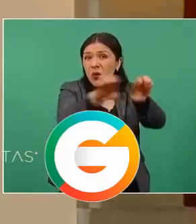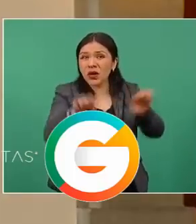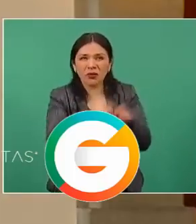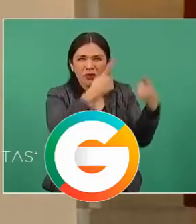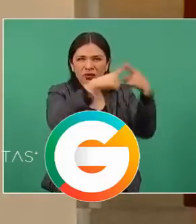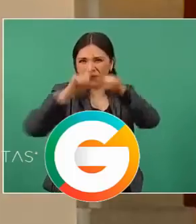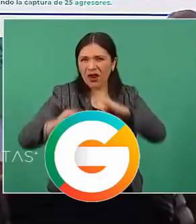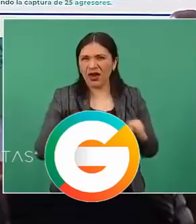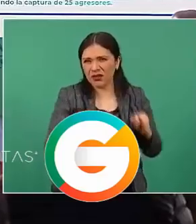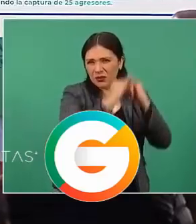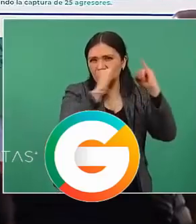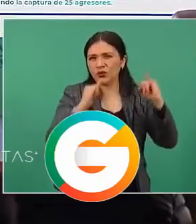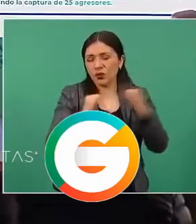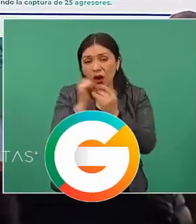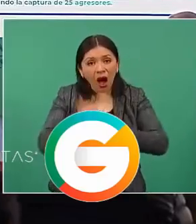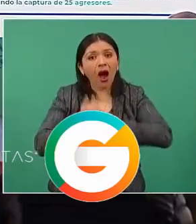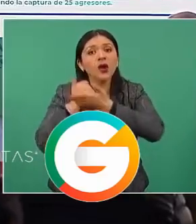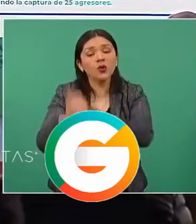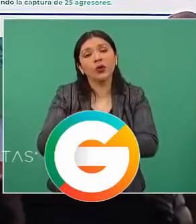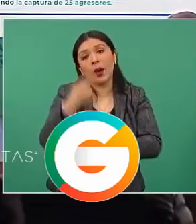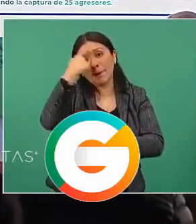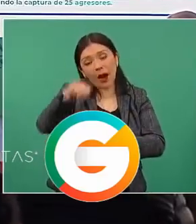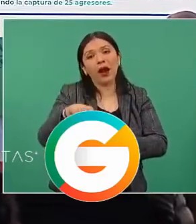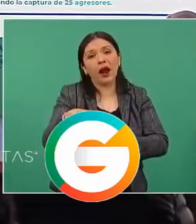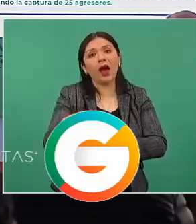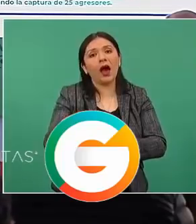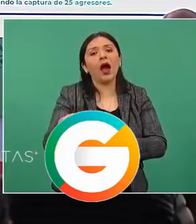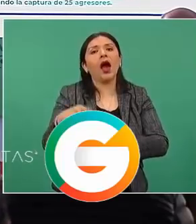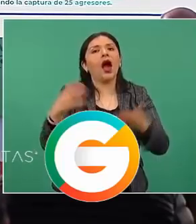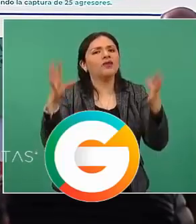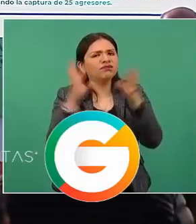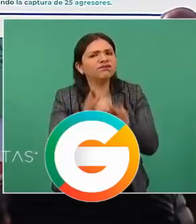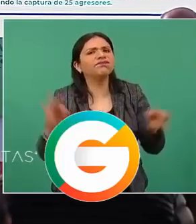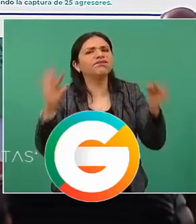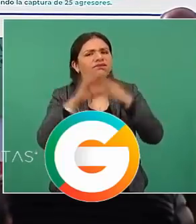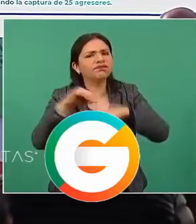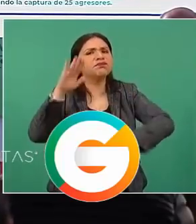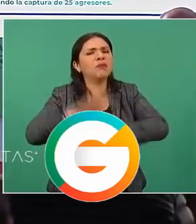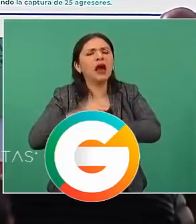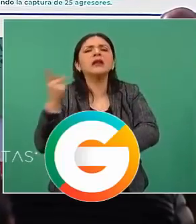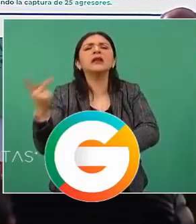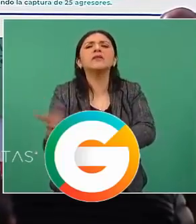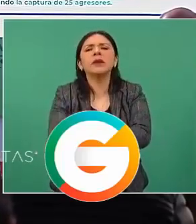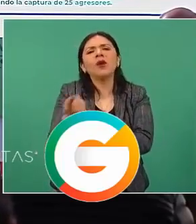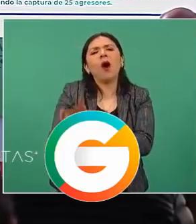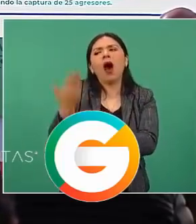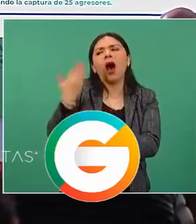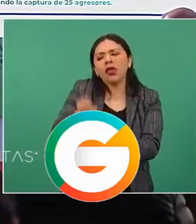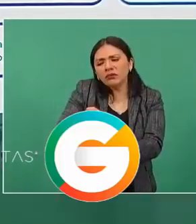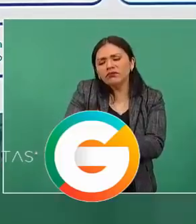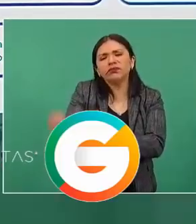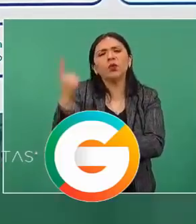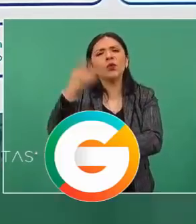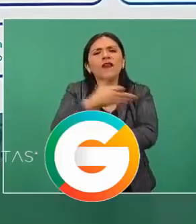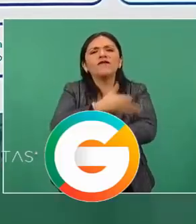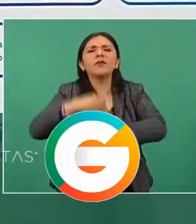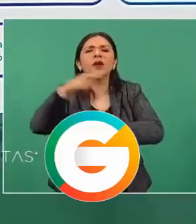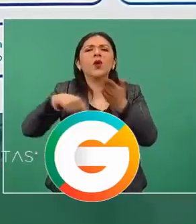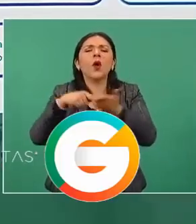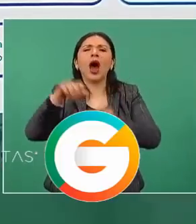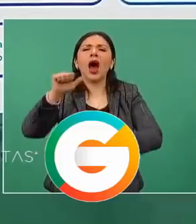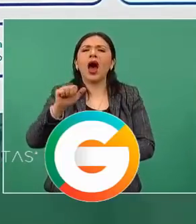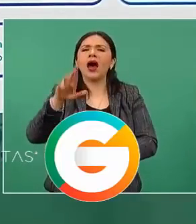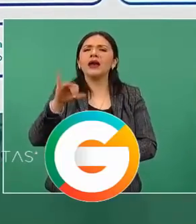instituciones a hacer el esclarecimiento de los hechos en donde se agredió a una familia en Bavispe,